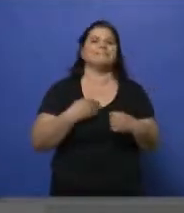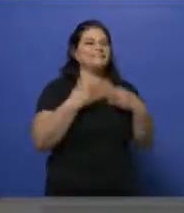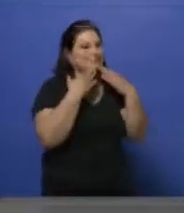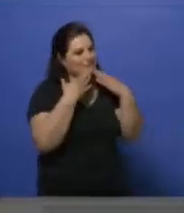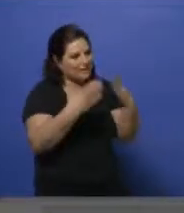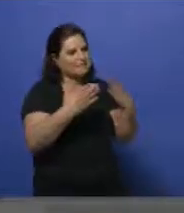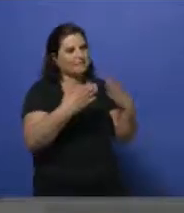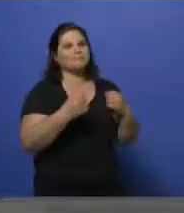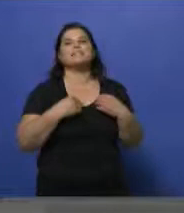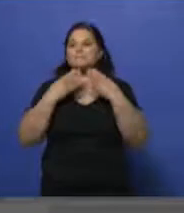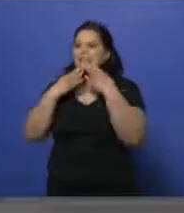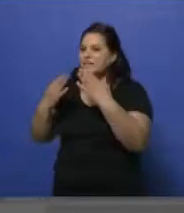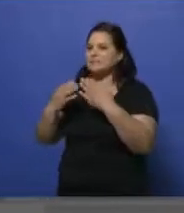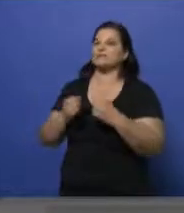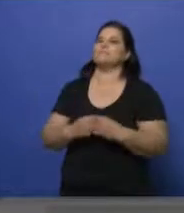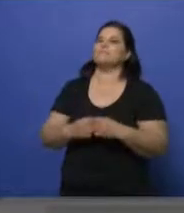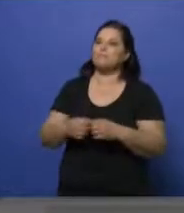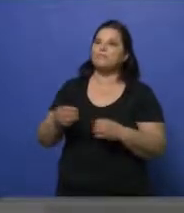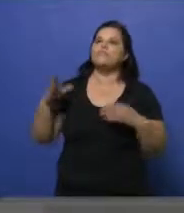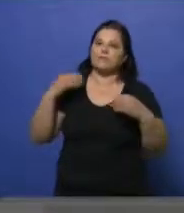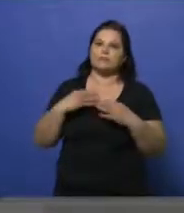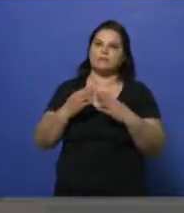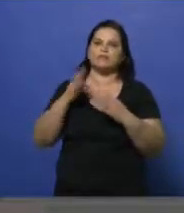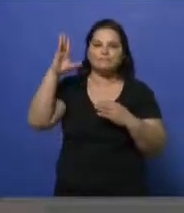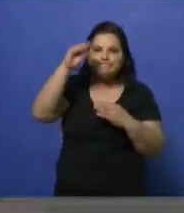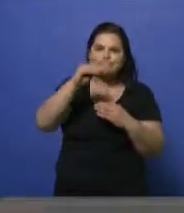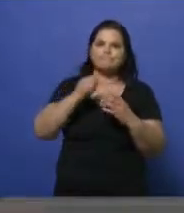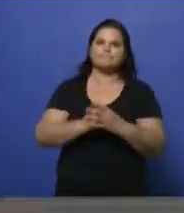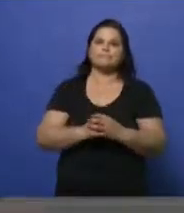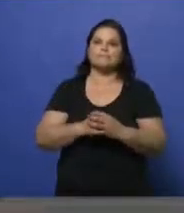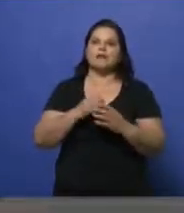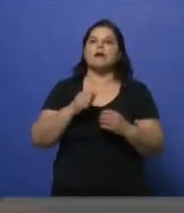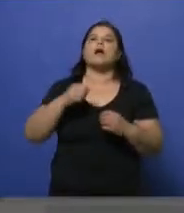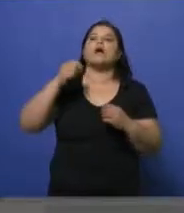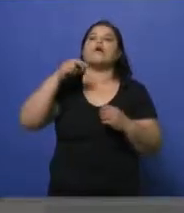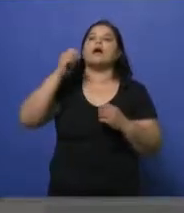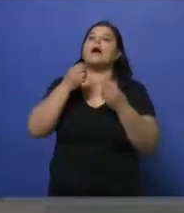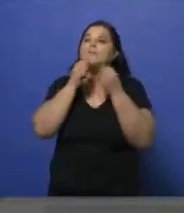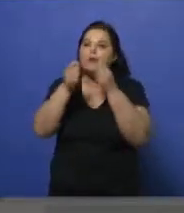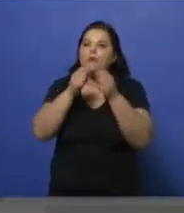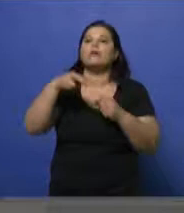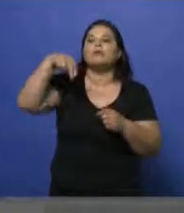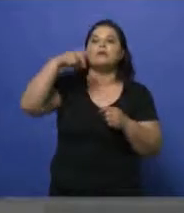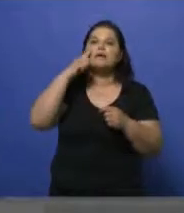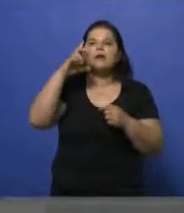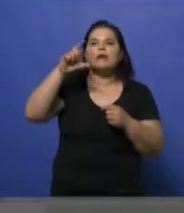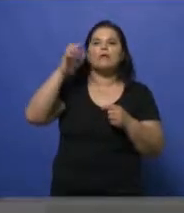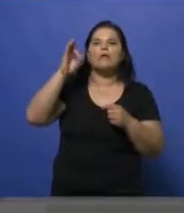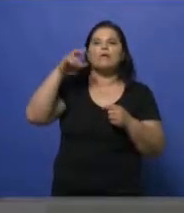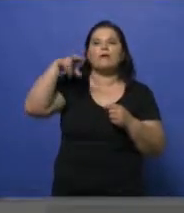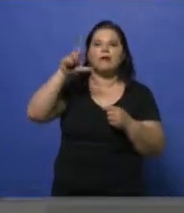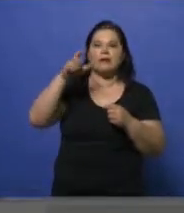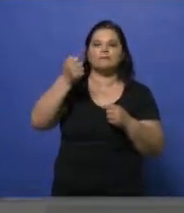traslado para el saludo para toda tu gente. Muchas gracias y buenas noches. Hablamos con Gustavo Nicola, esa tranquilidad que nos da a los villamarinses, a ver que tenemos profesionales de semejante